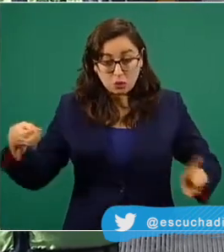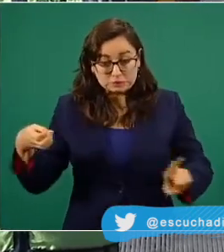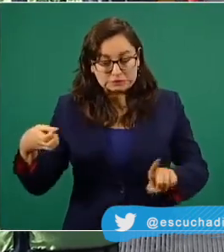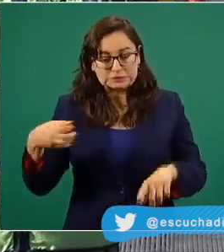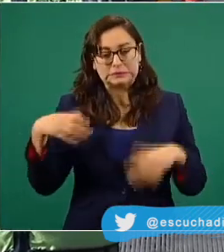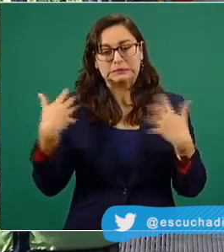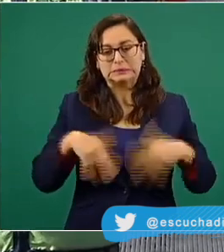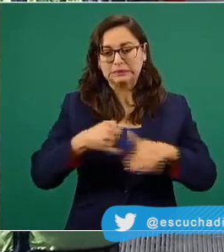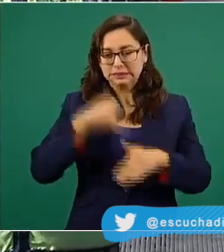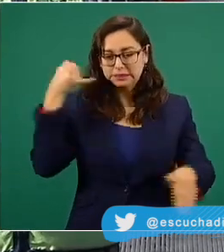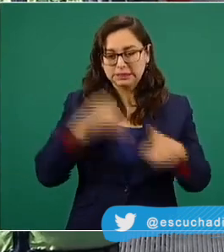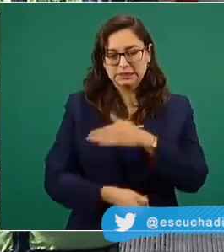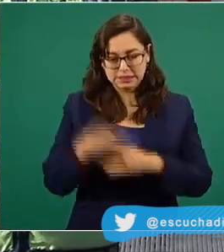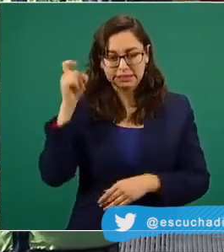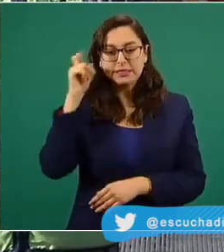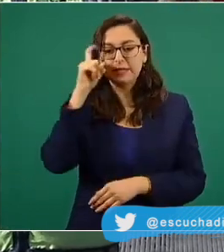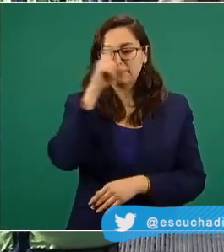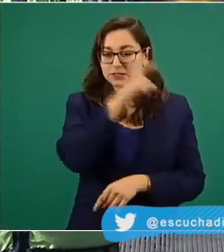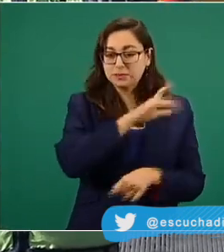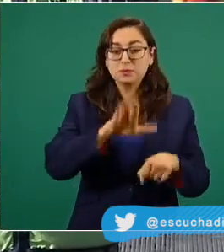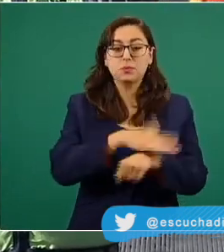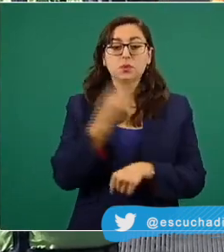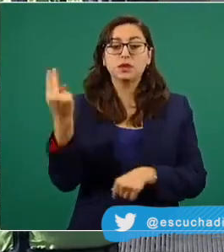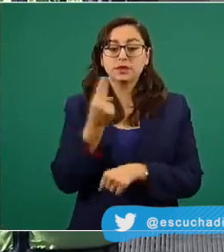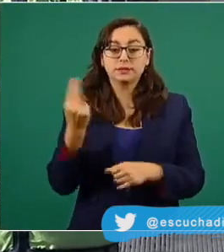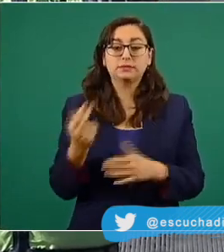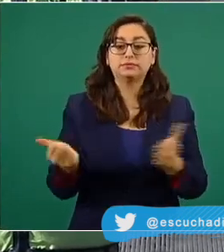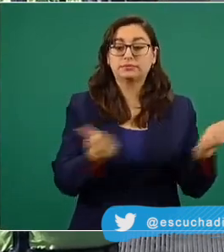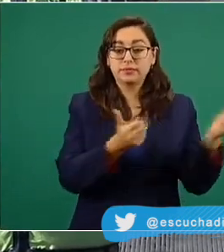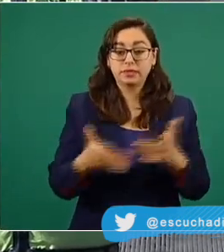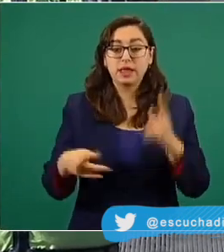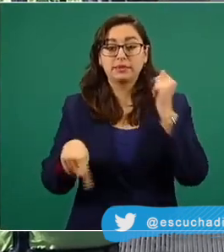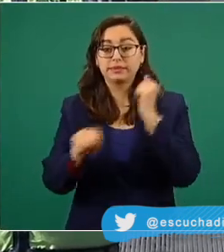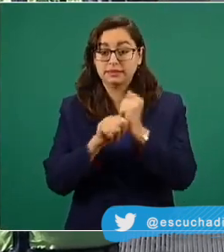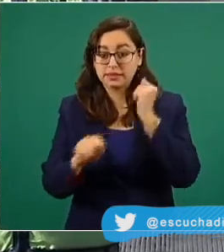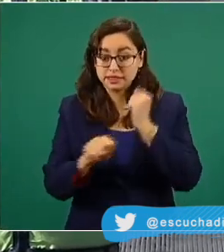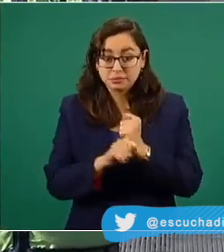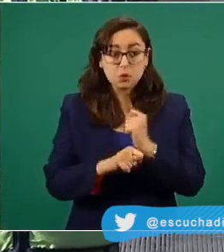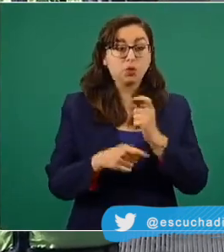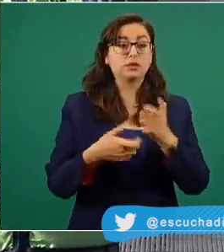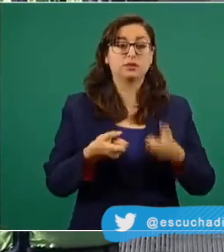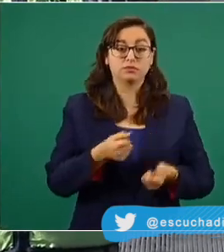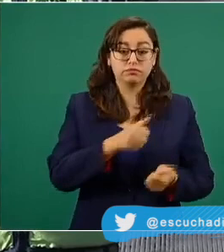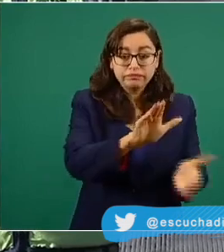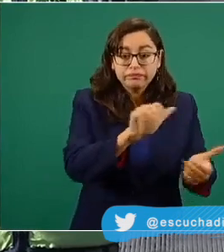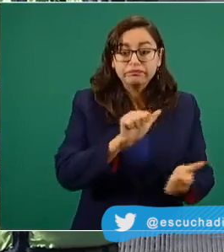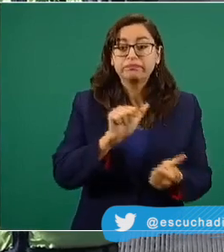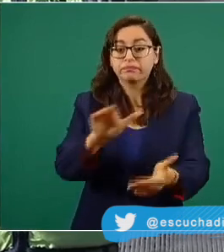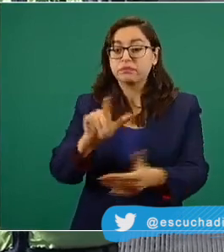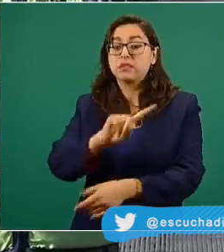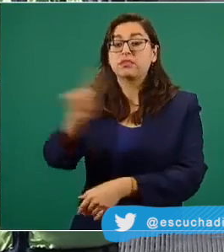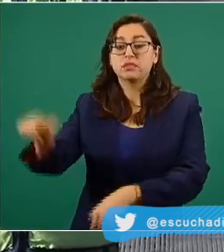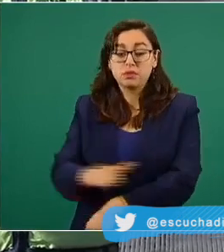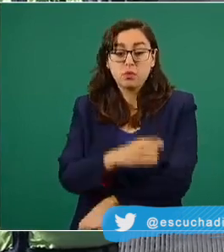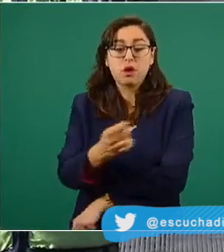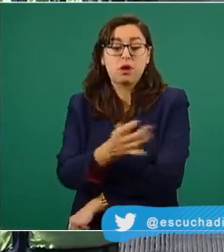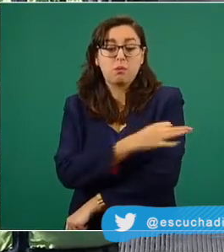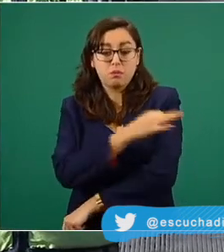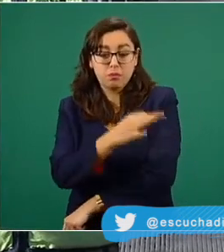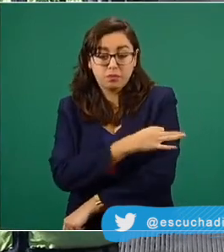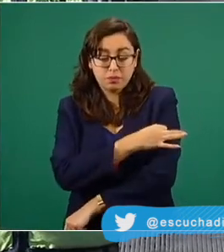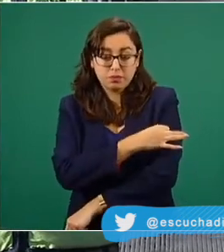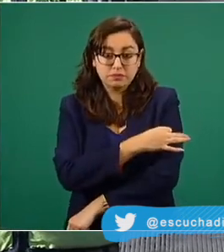requiere de transporte, de almacenamiento, de distribución y de la aplicación de las vacunas,